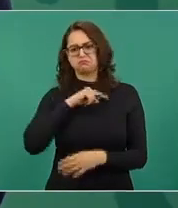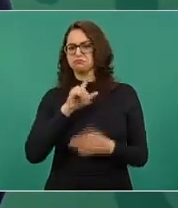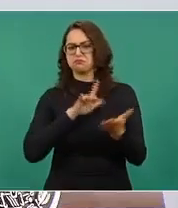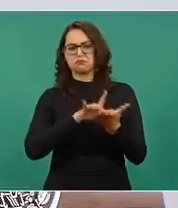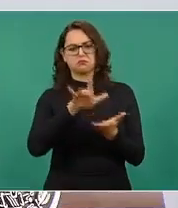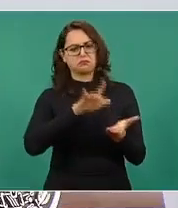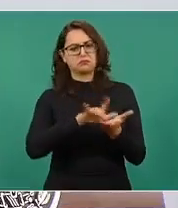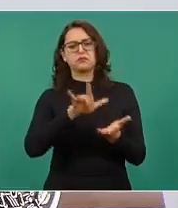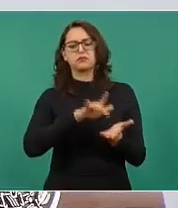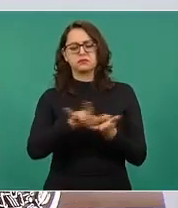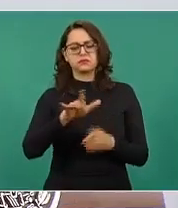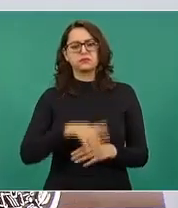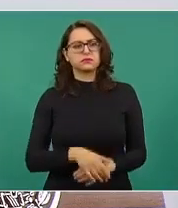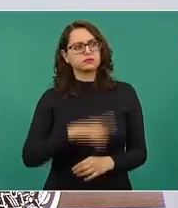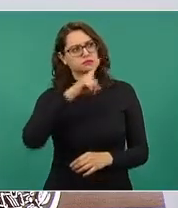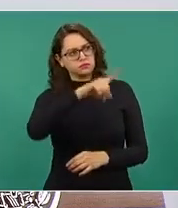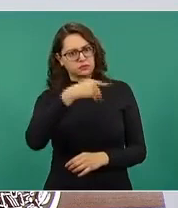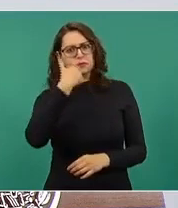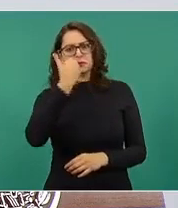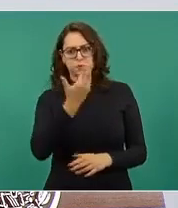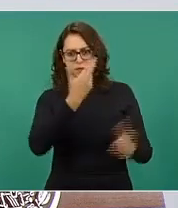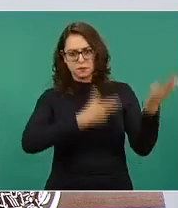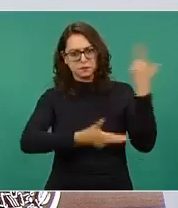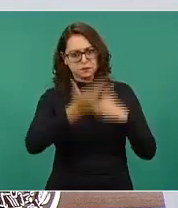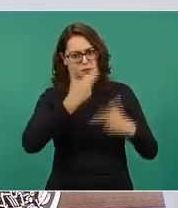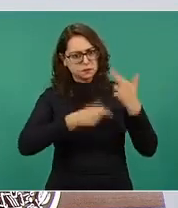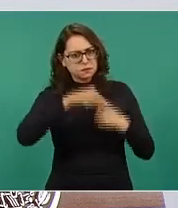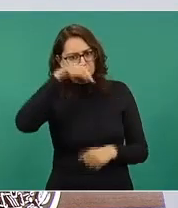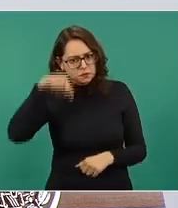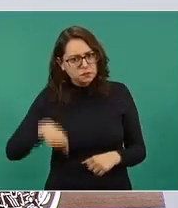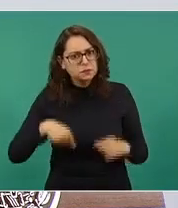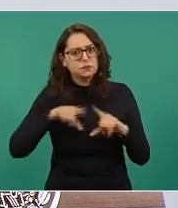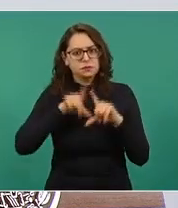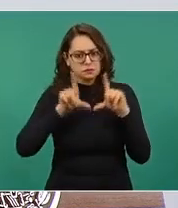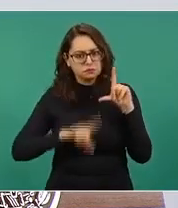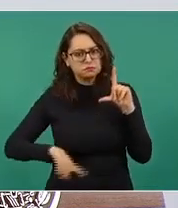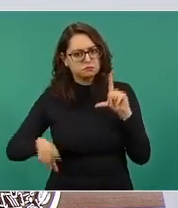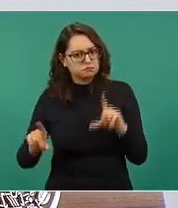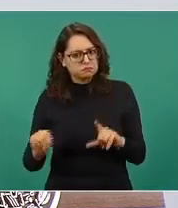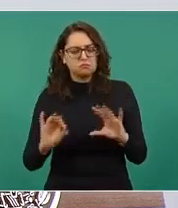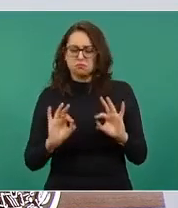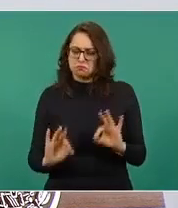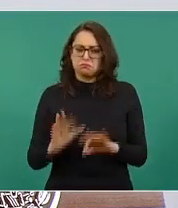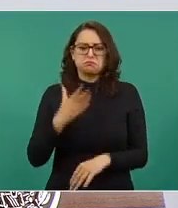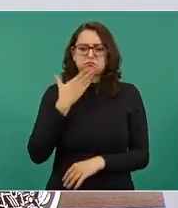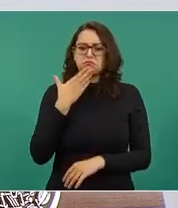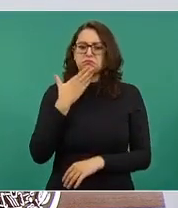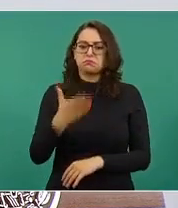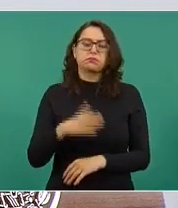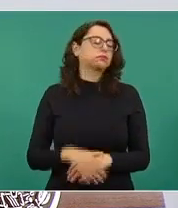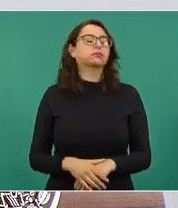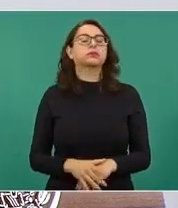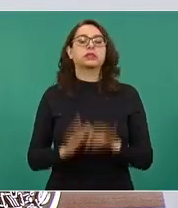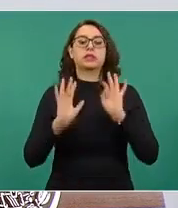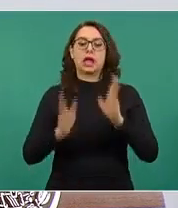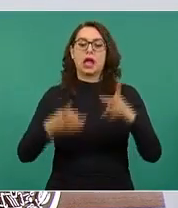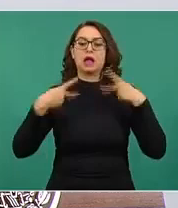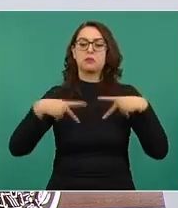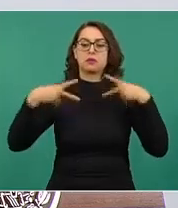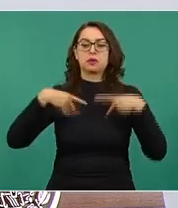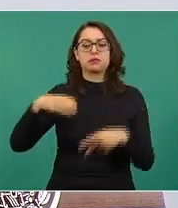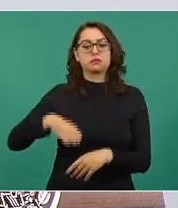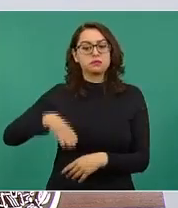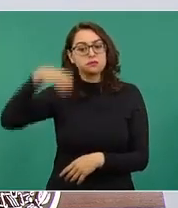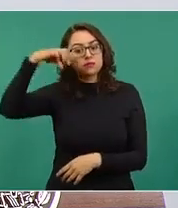desean regresar, si ya son personas mayores que